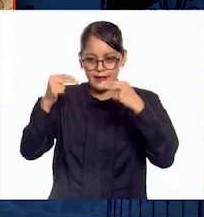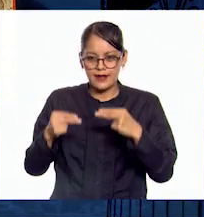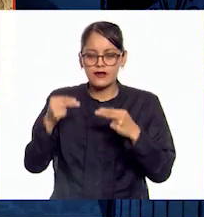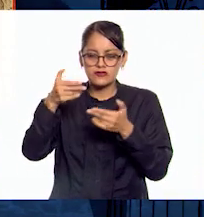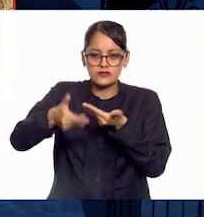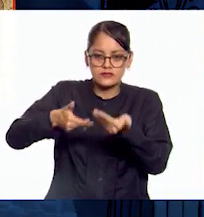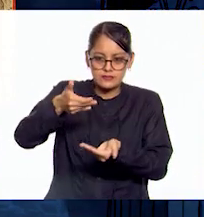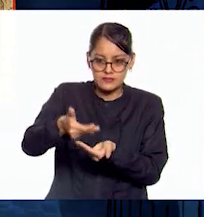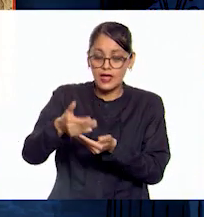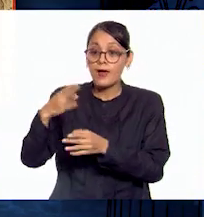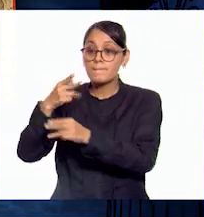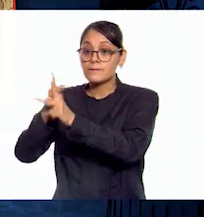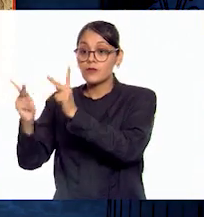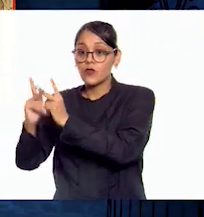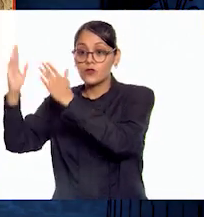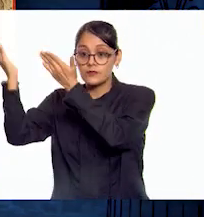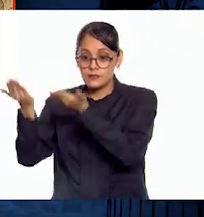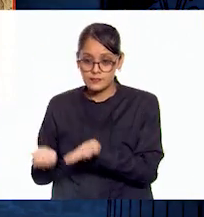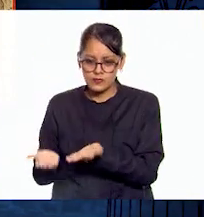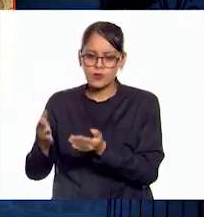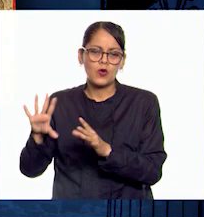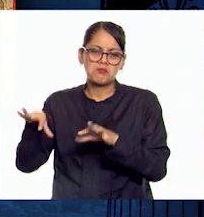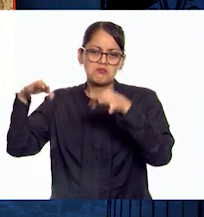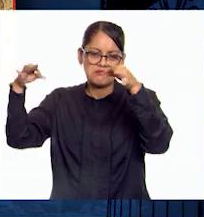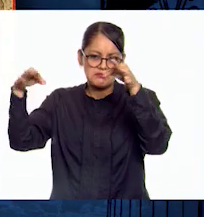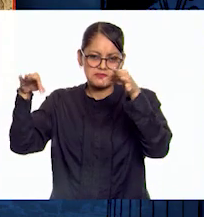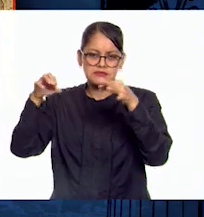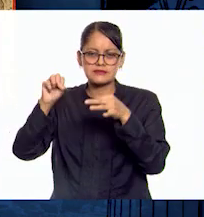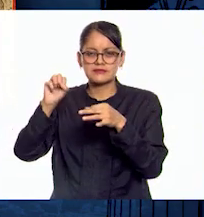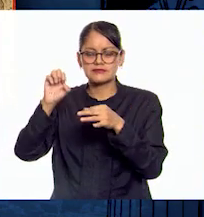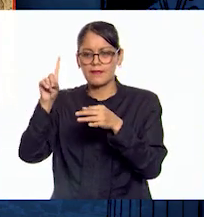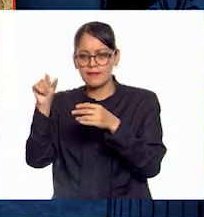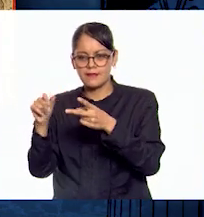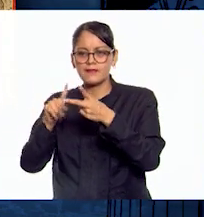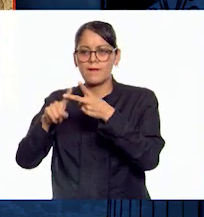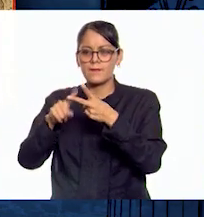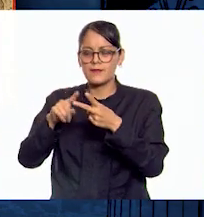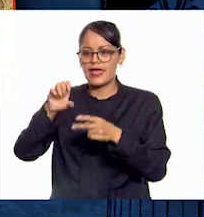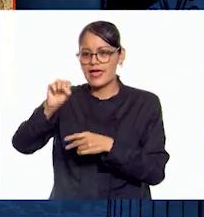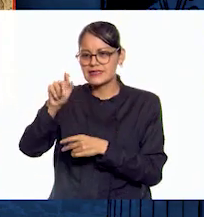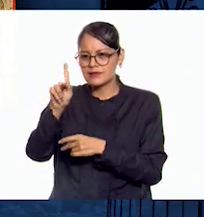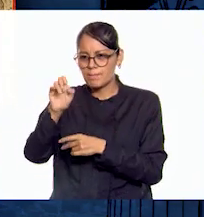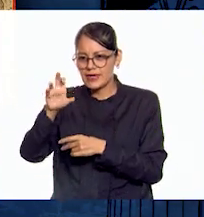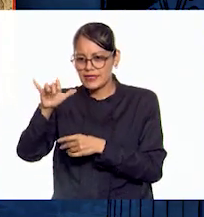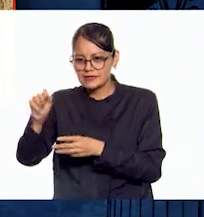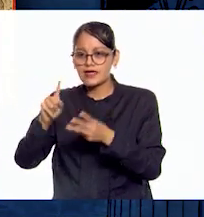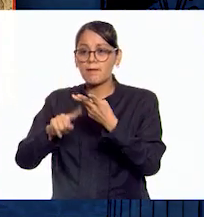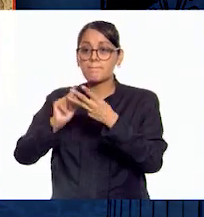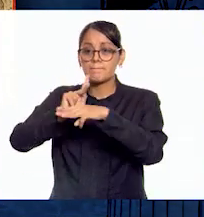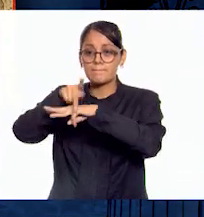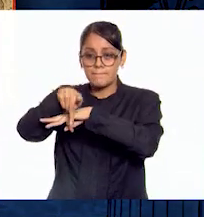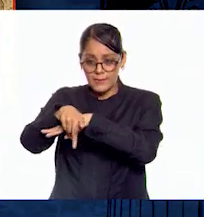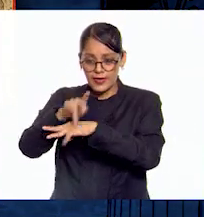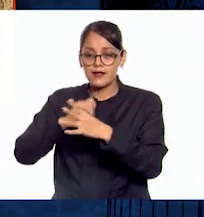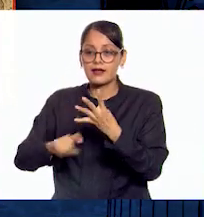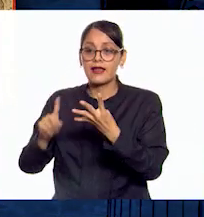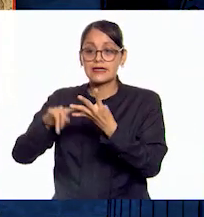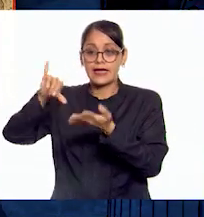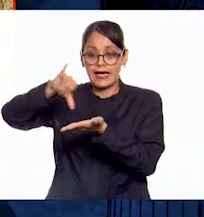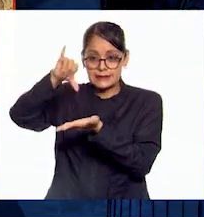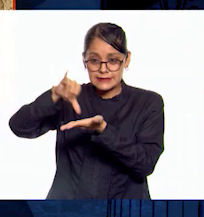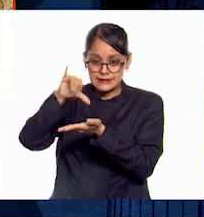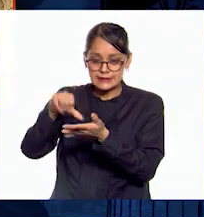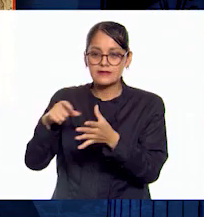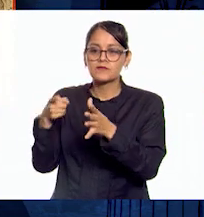provenientes de Oriente como sedas, especies, pieles, piedras preciosas, aceites,